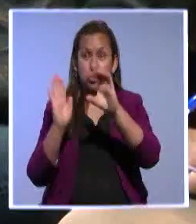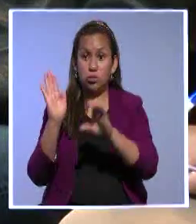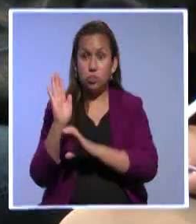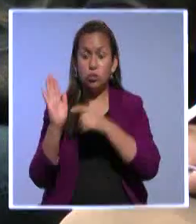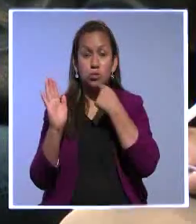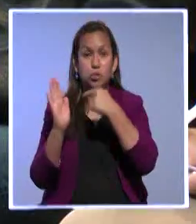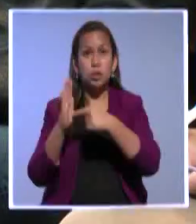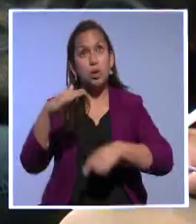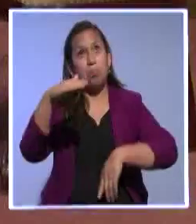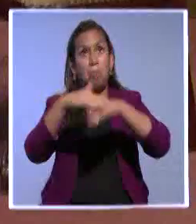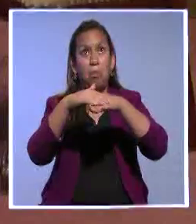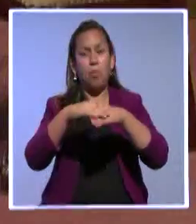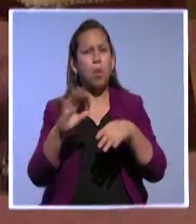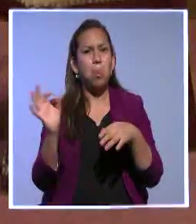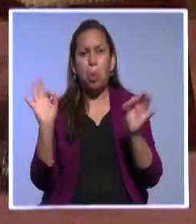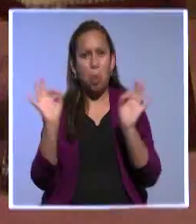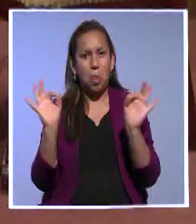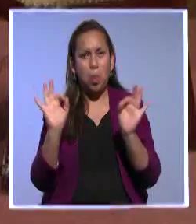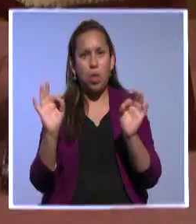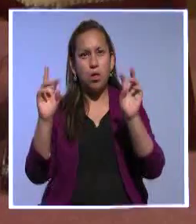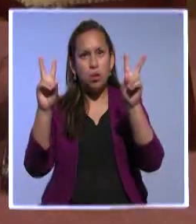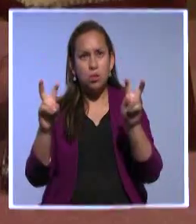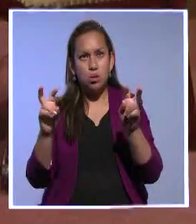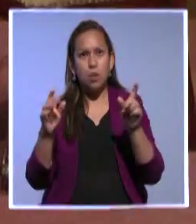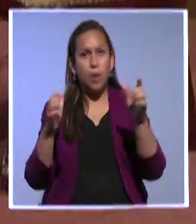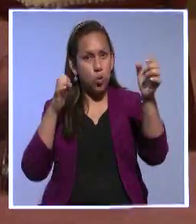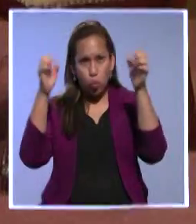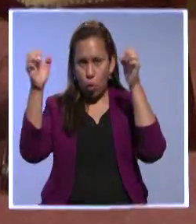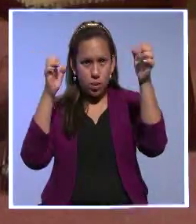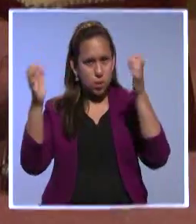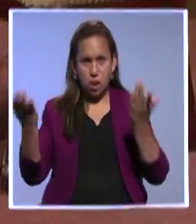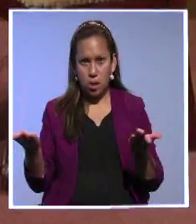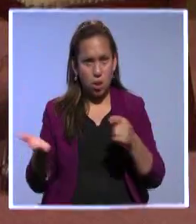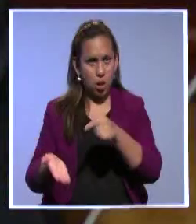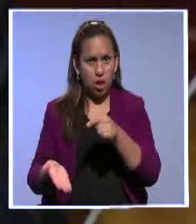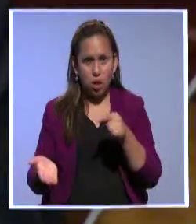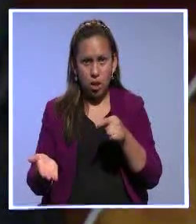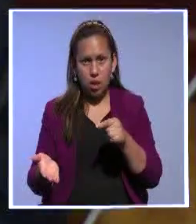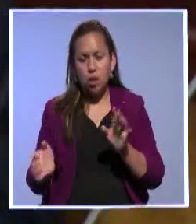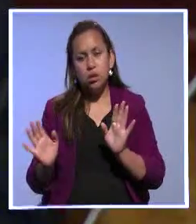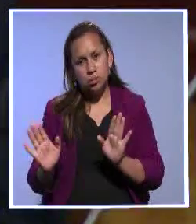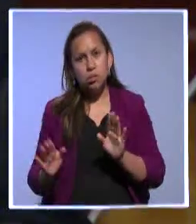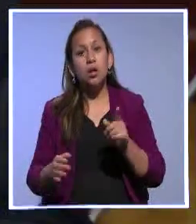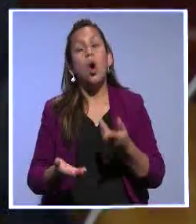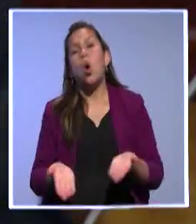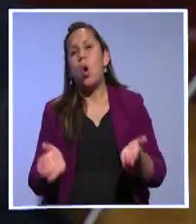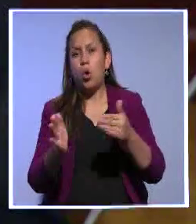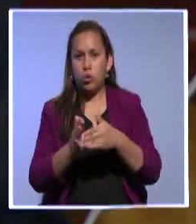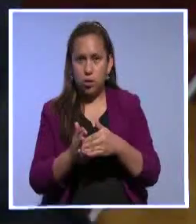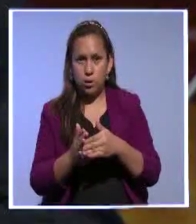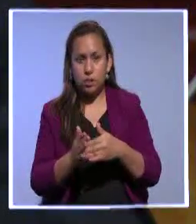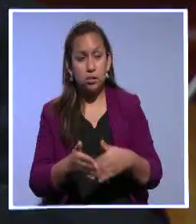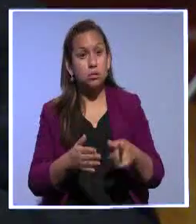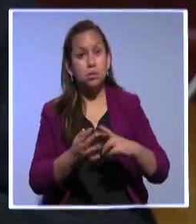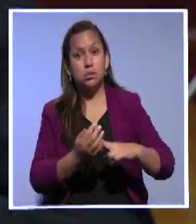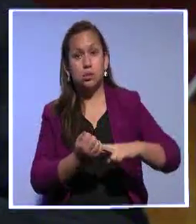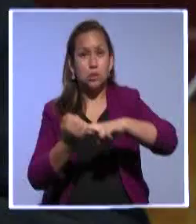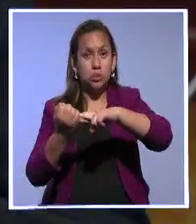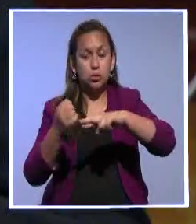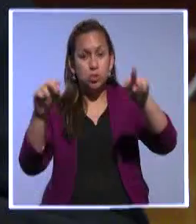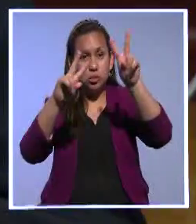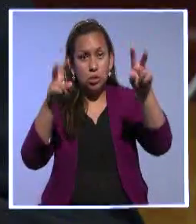límite a las utilidades a aquellos que no trabajan en áreas no estratégicas. Proponemos que se restituyan los recursos a los